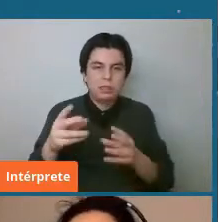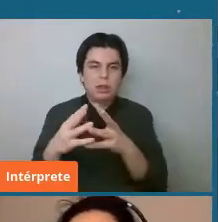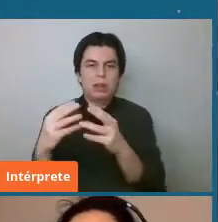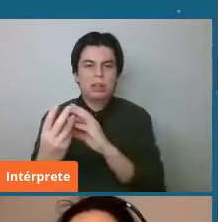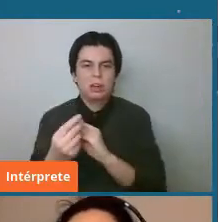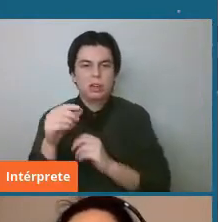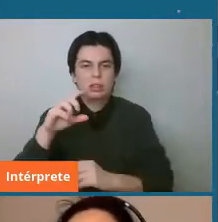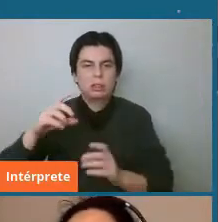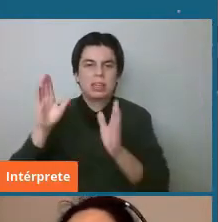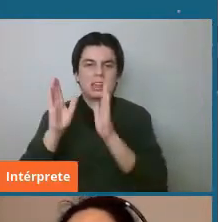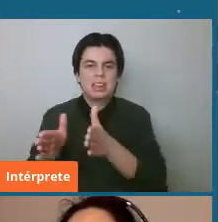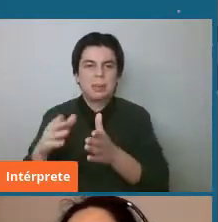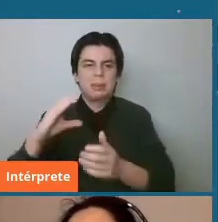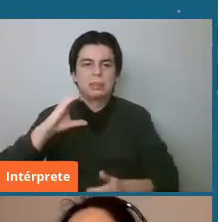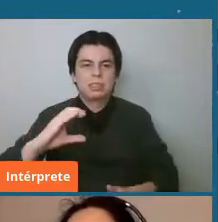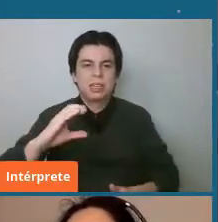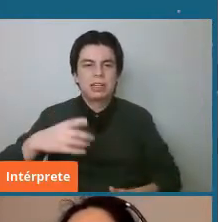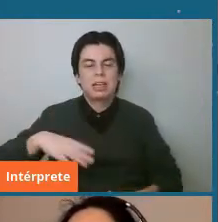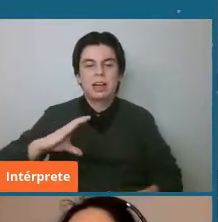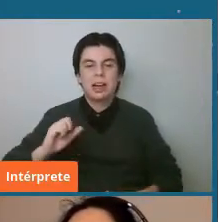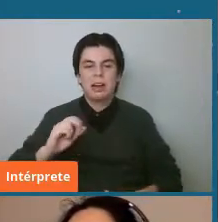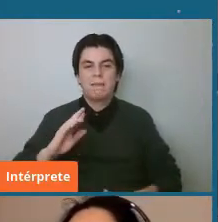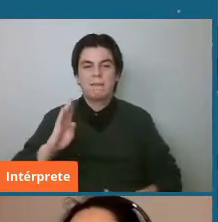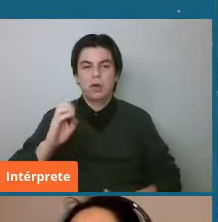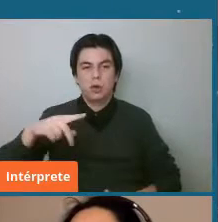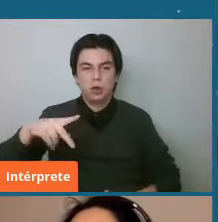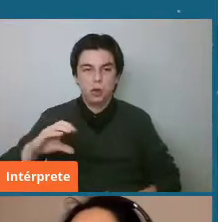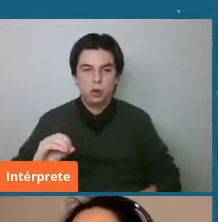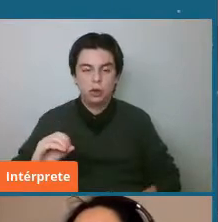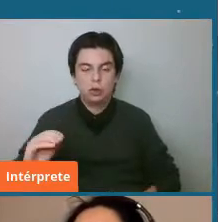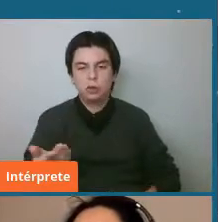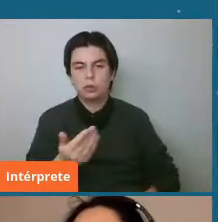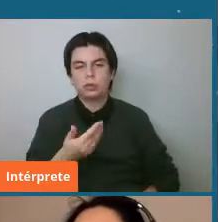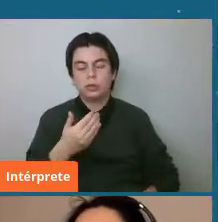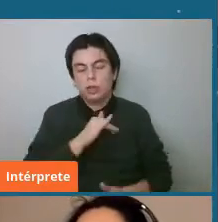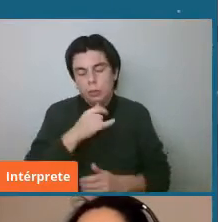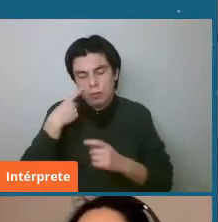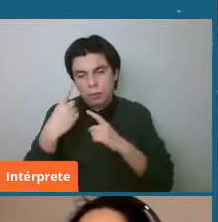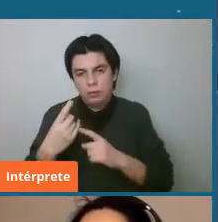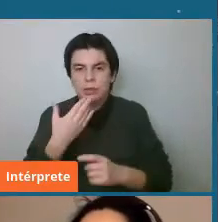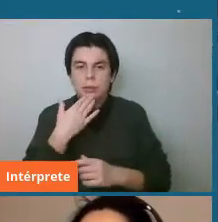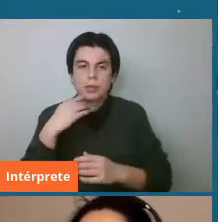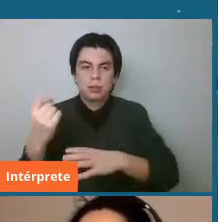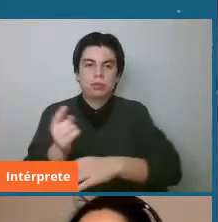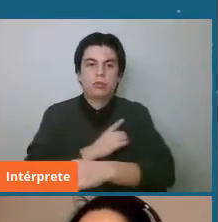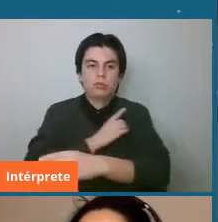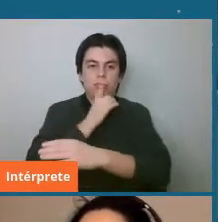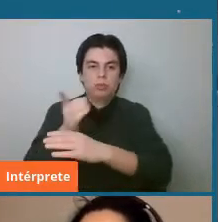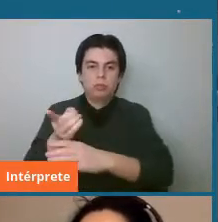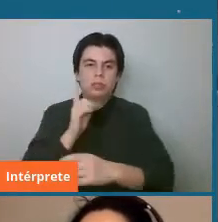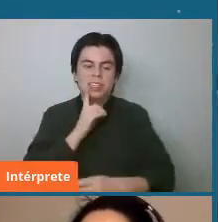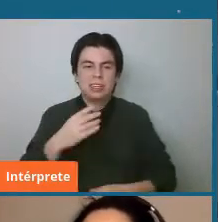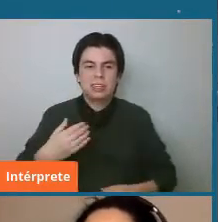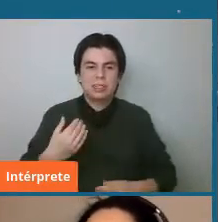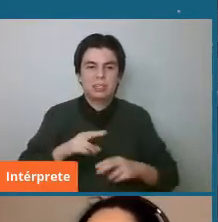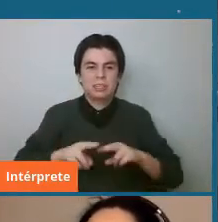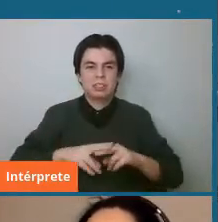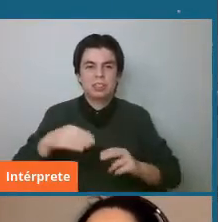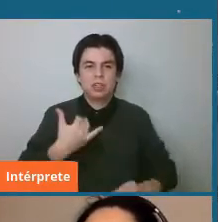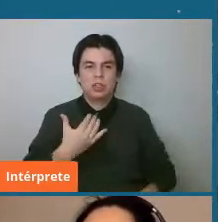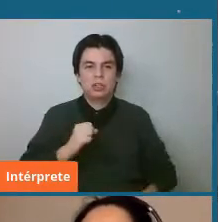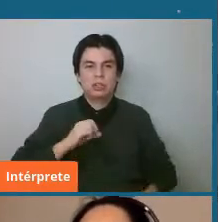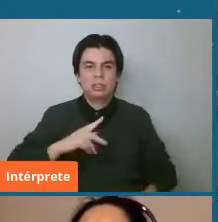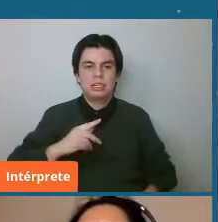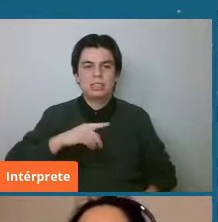C, que es carbonazo, que después lo vamos a ver, y esta es también una misión que hizo JAXA, la agencia